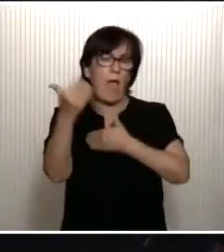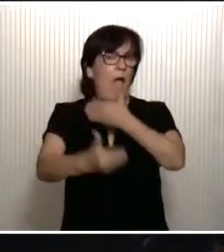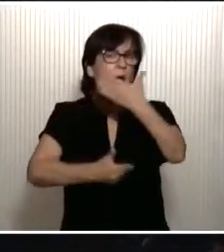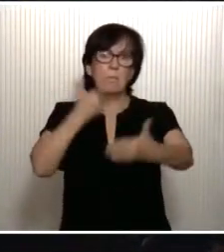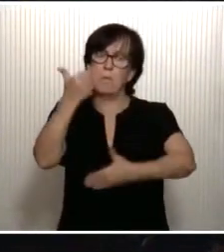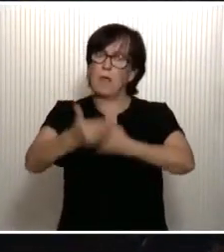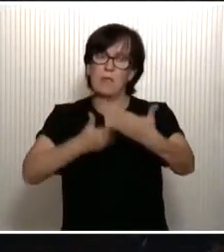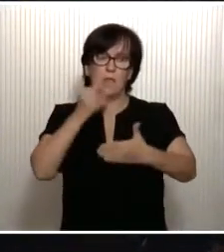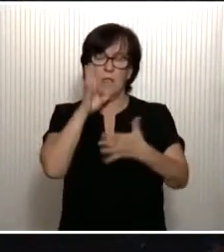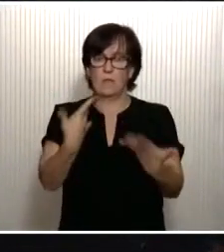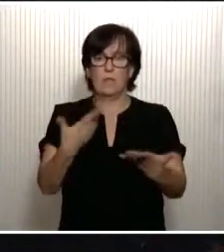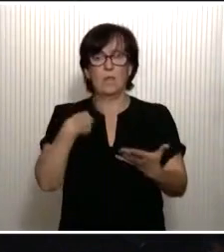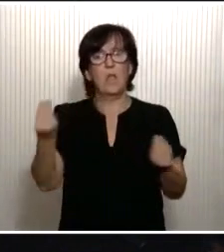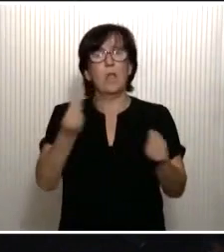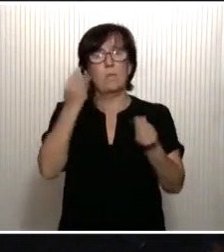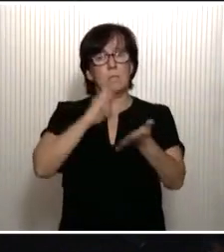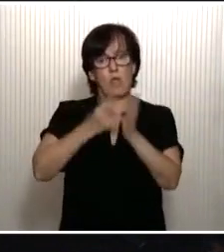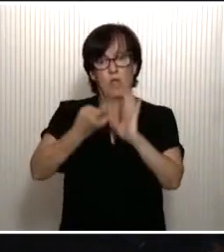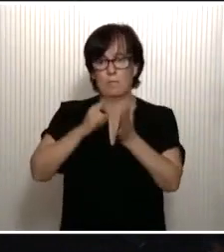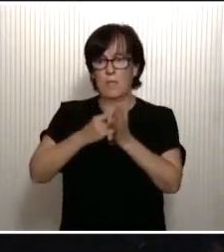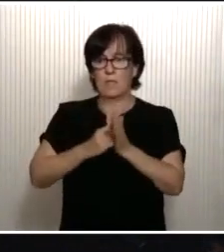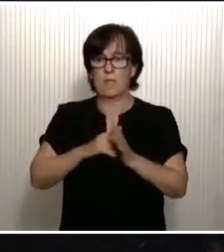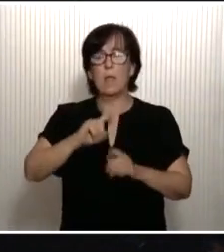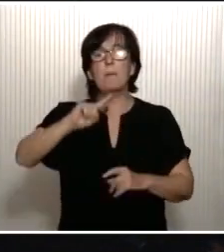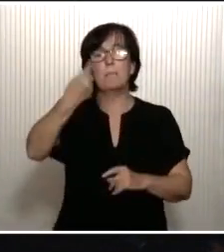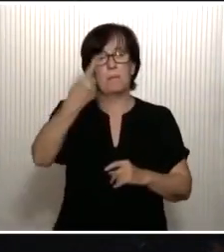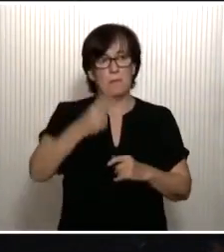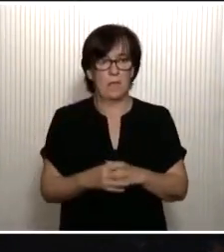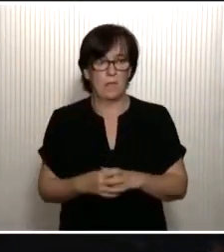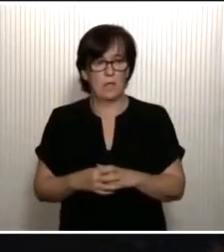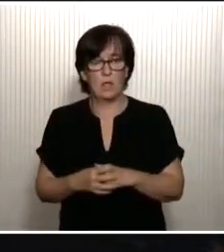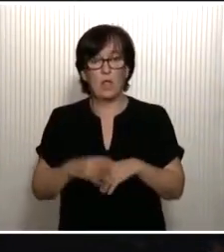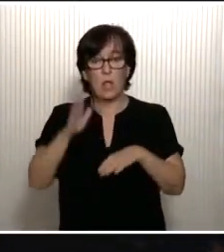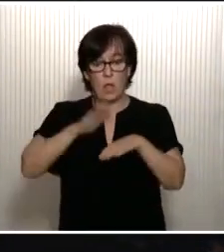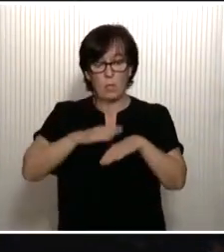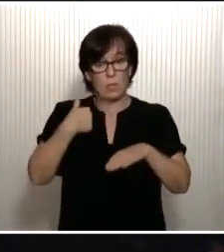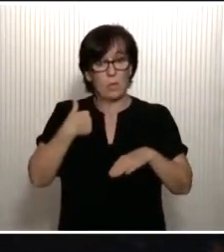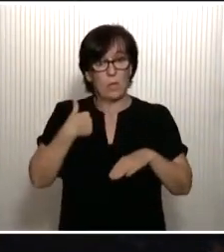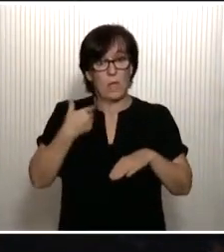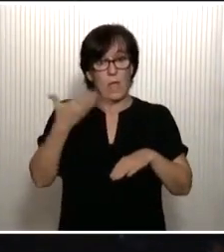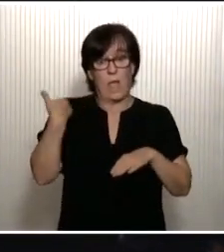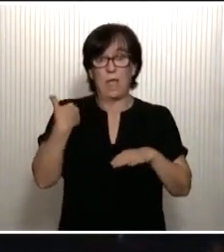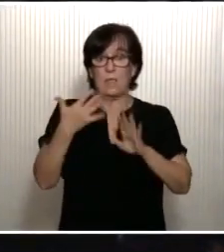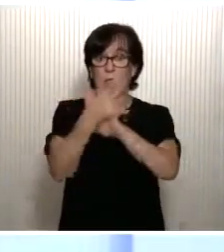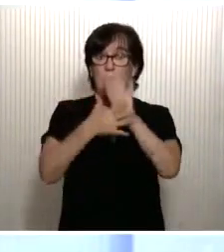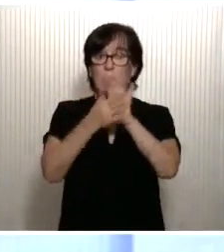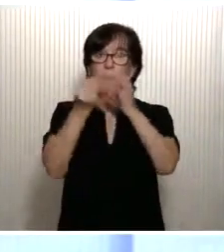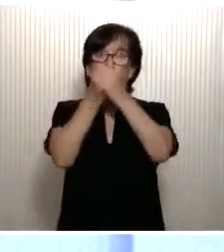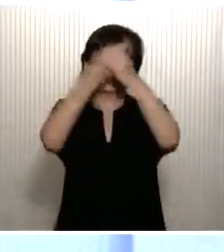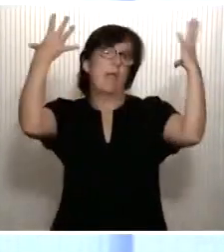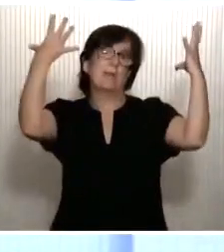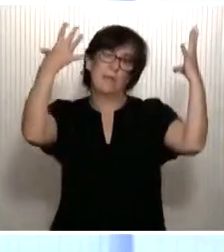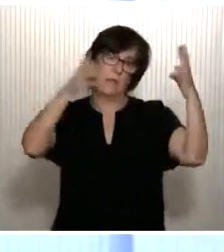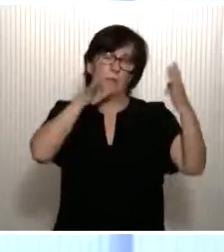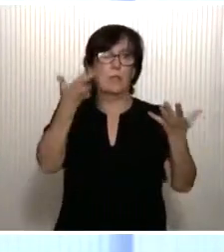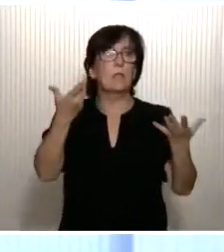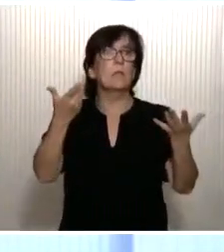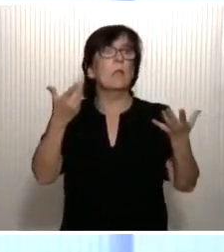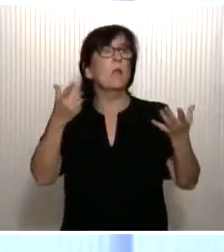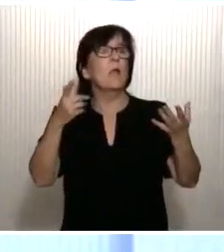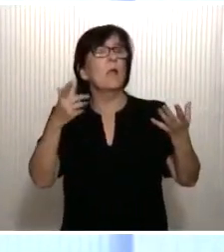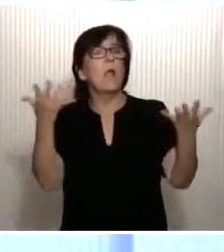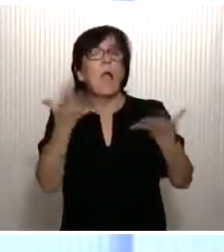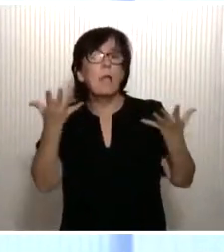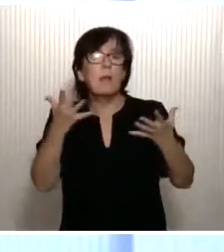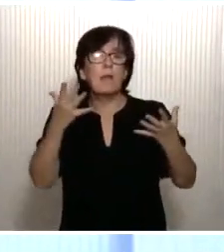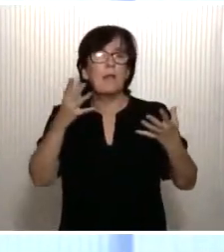también nuestros mejores planes. En primer lugar, porque si antes hablábamos, en abstracto, de una emergencia climática,